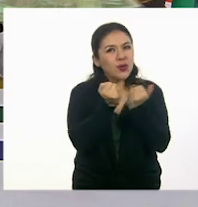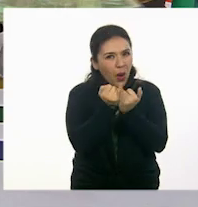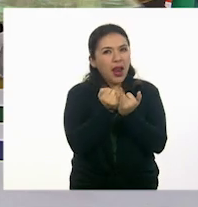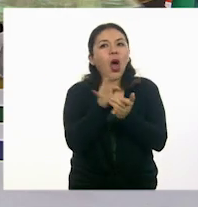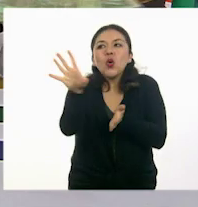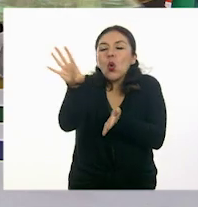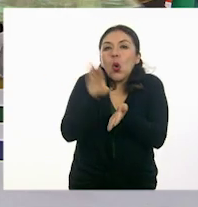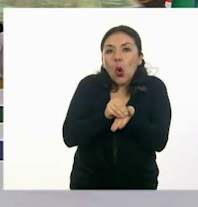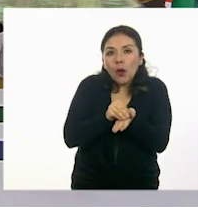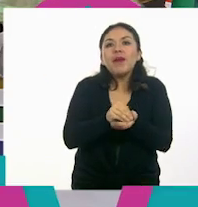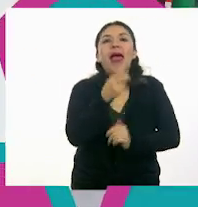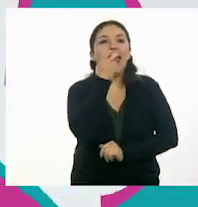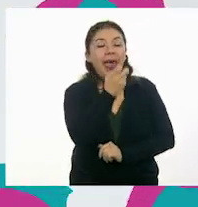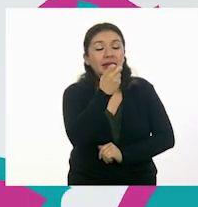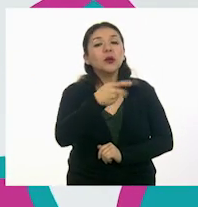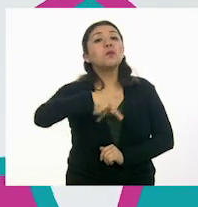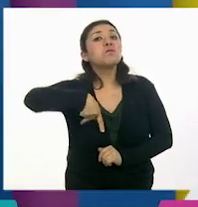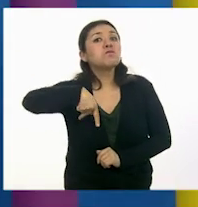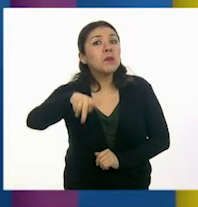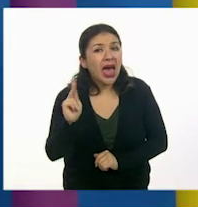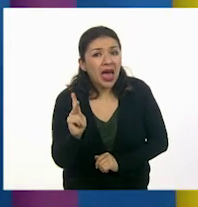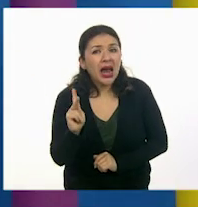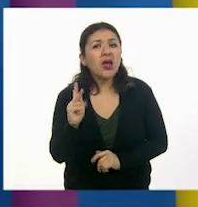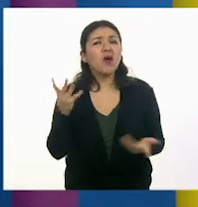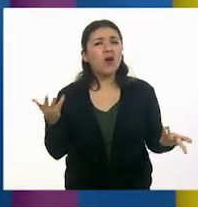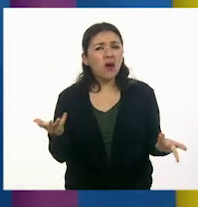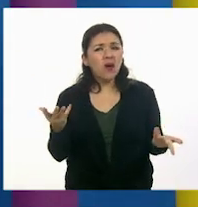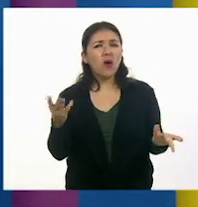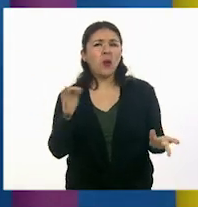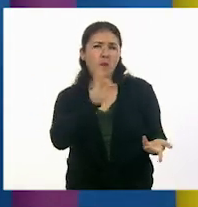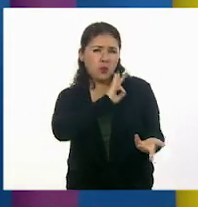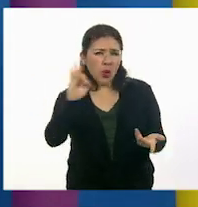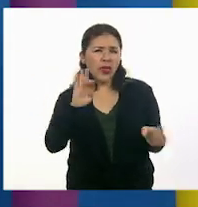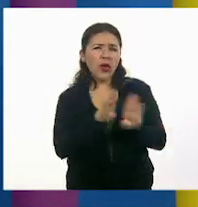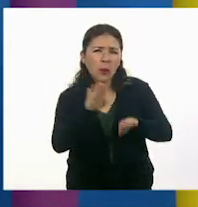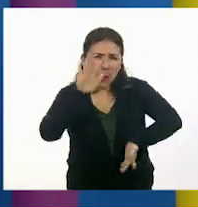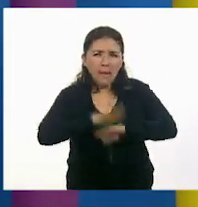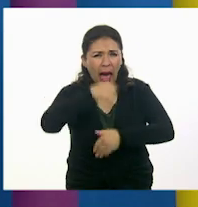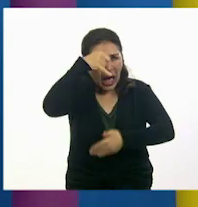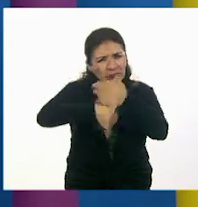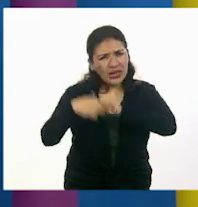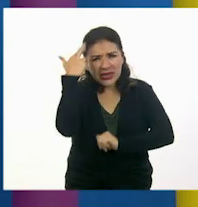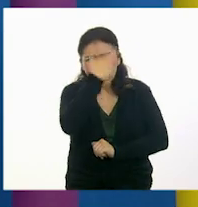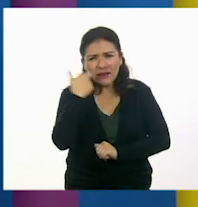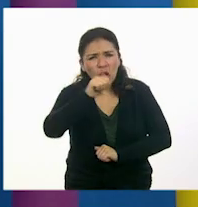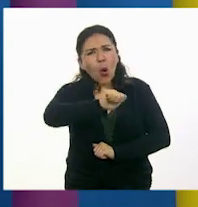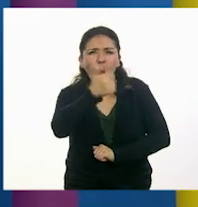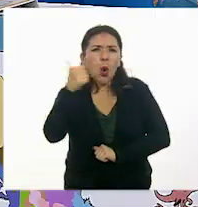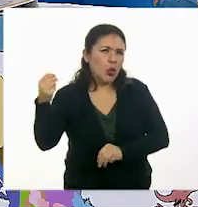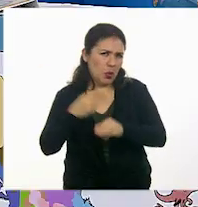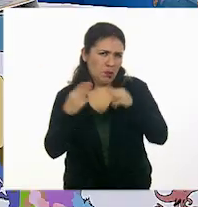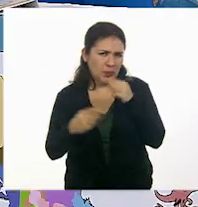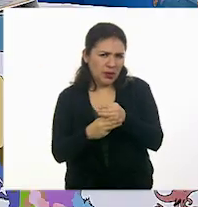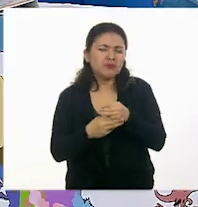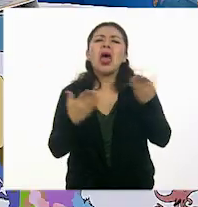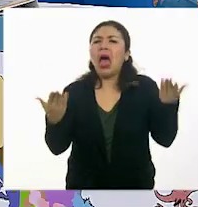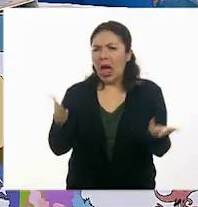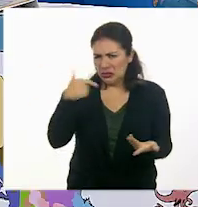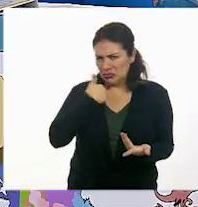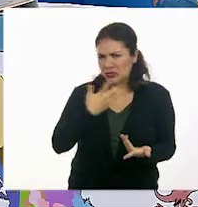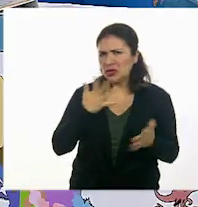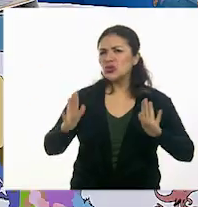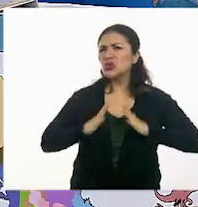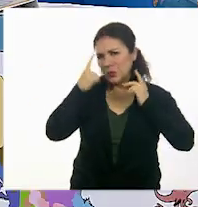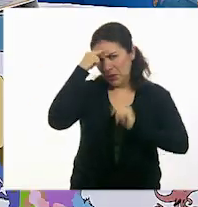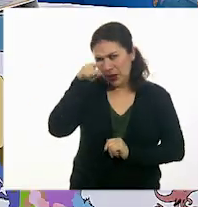Exactamente. Sin embargo, pues, me ayudaría que revisáramos más material. Ah, pero te tengo una sorpresa.